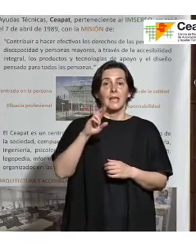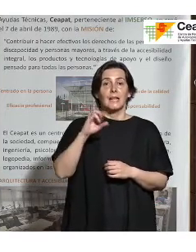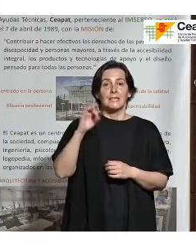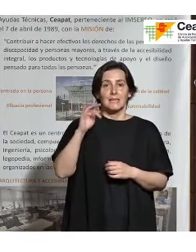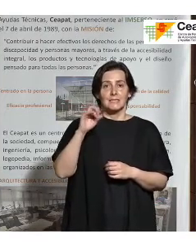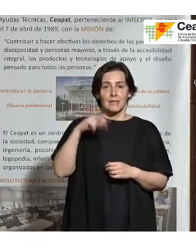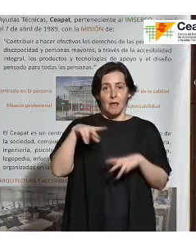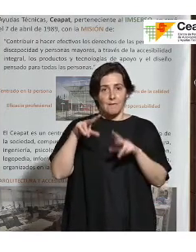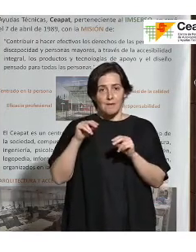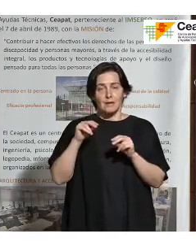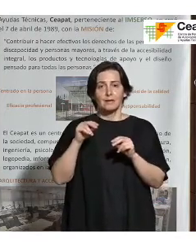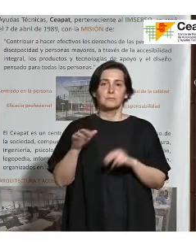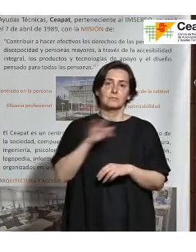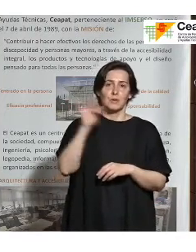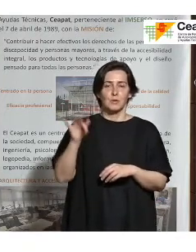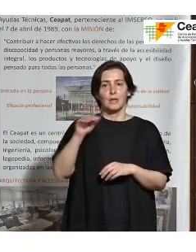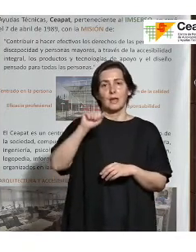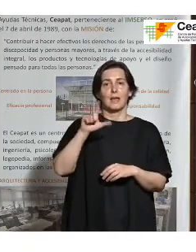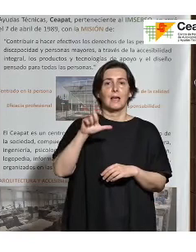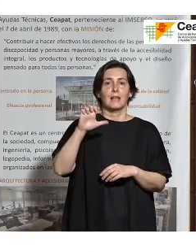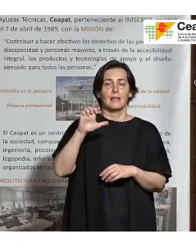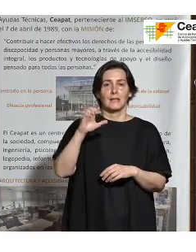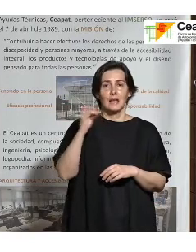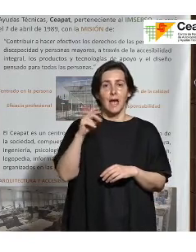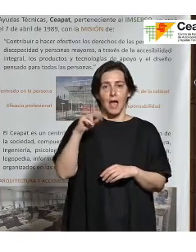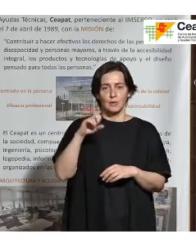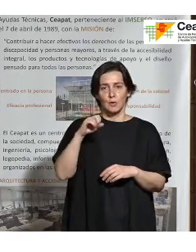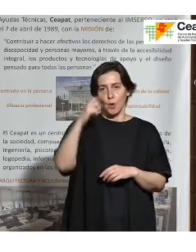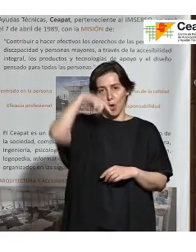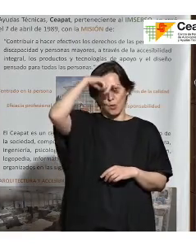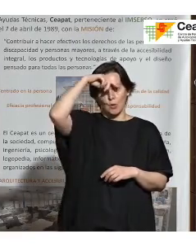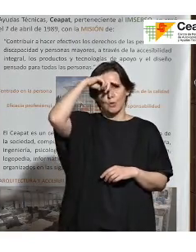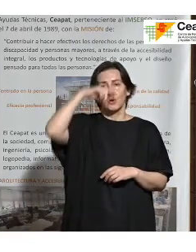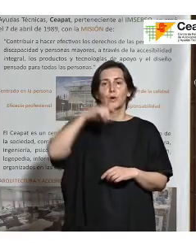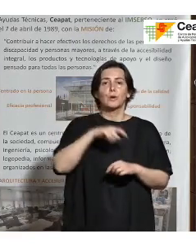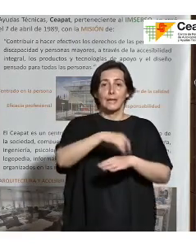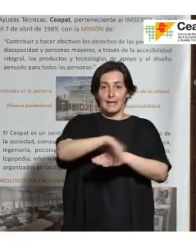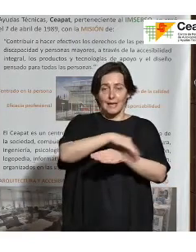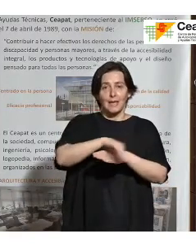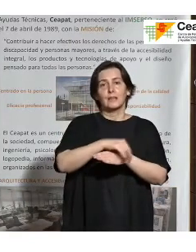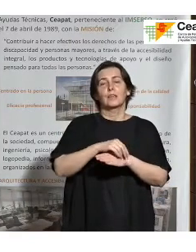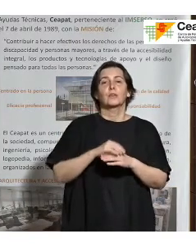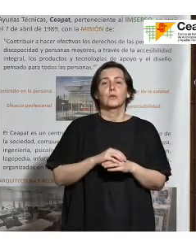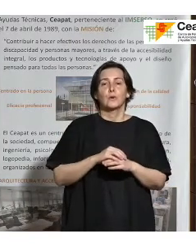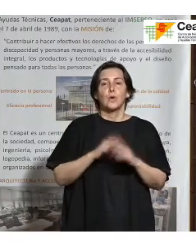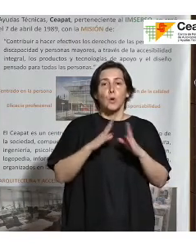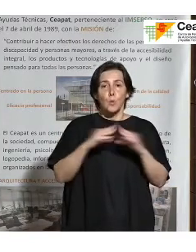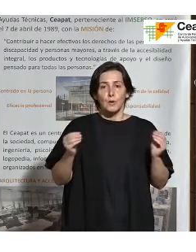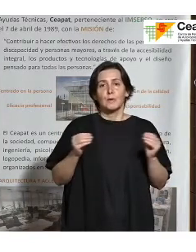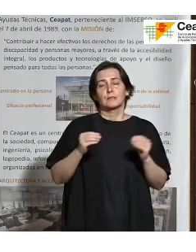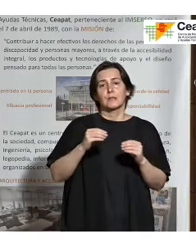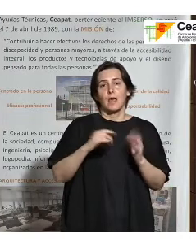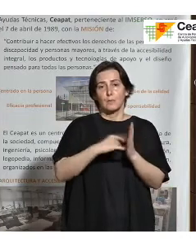intervenir Alejandro. Alejandro Rodríguez Ascaso es doctor ingeniero de telecomunicación por la Universidad Politécnica de Madrid.